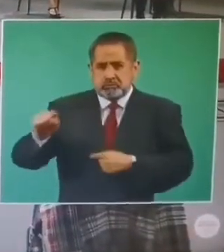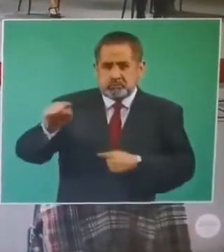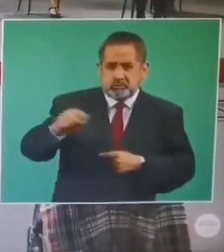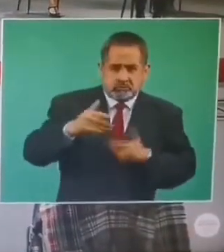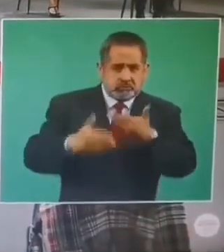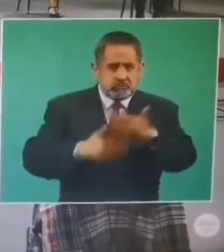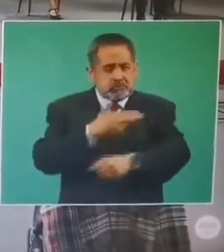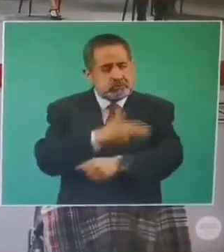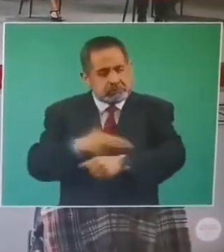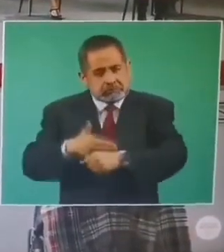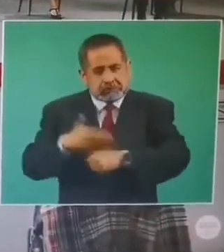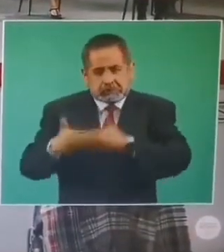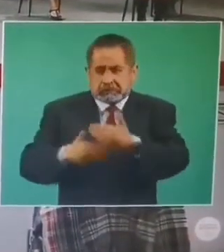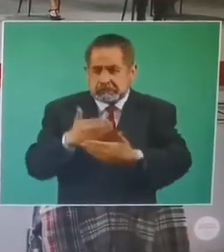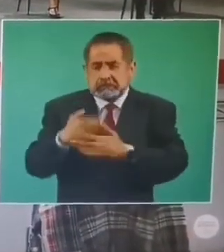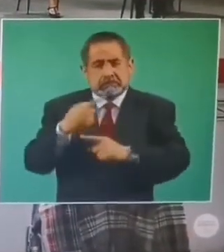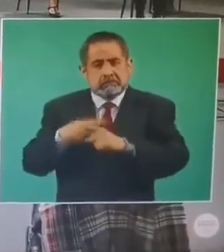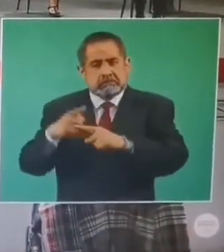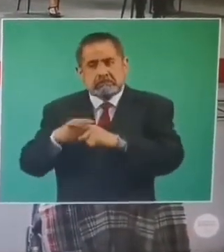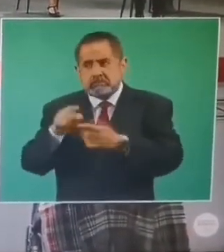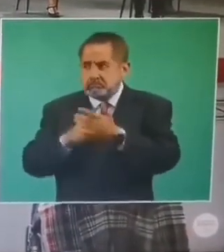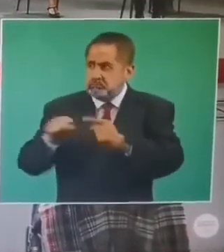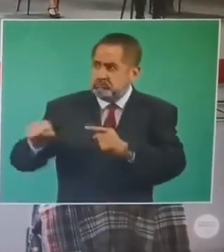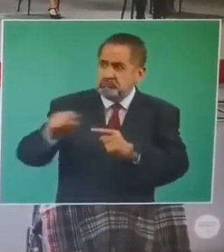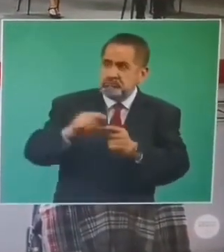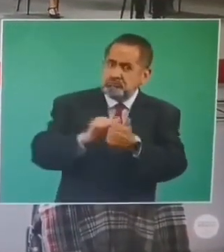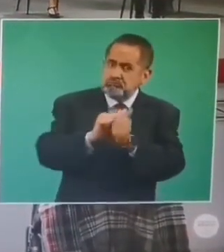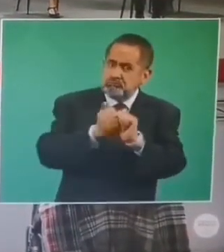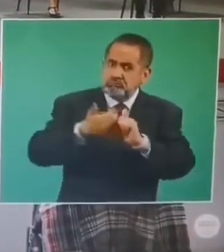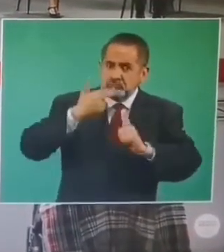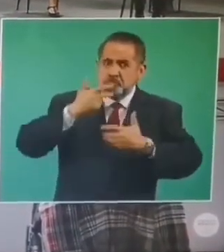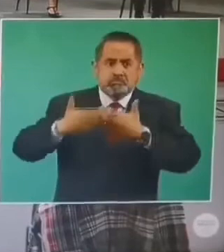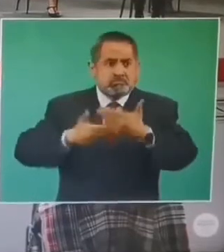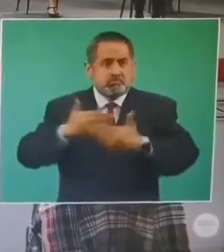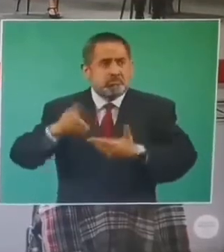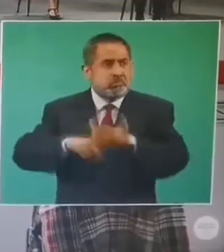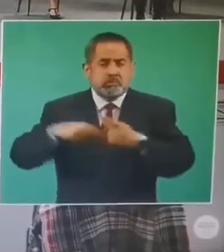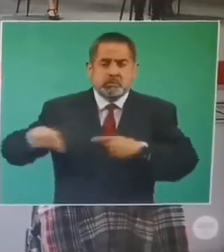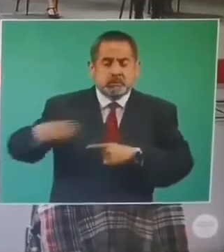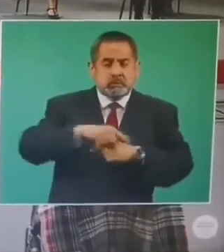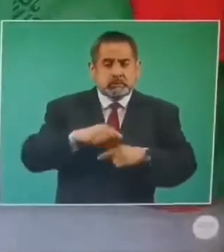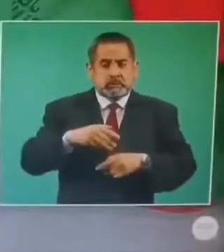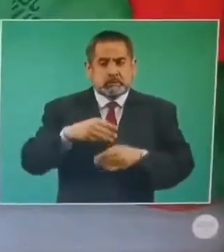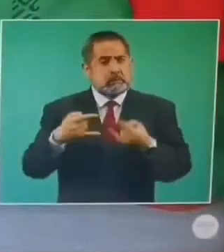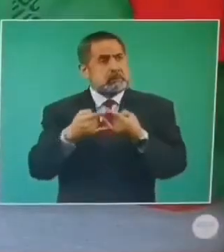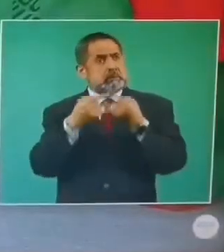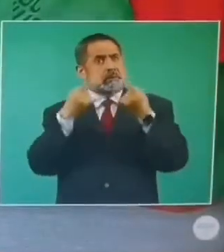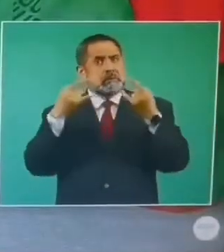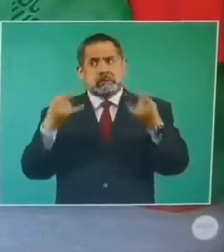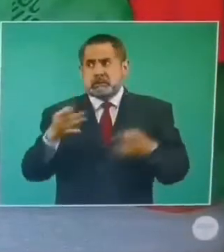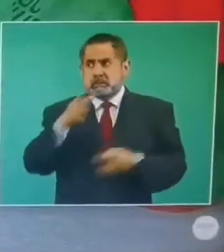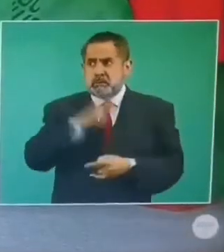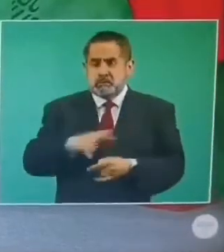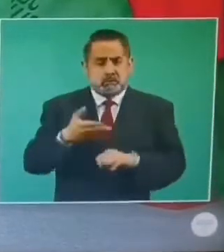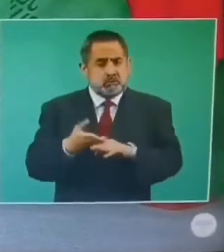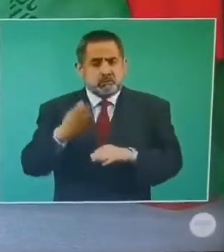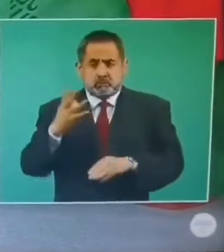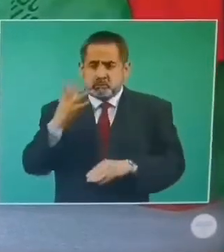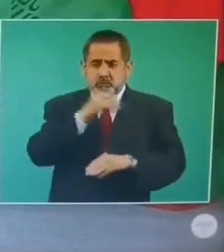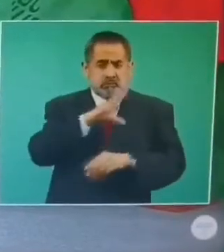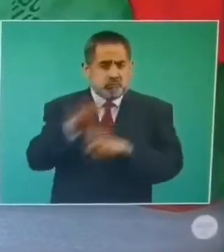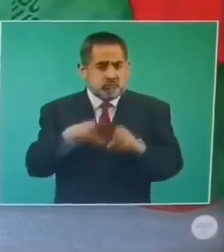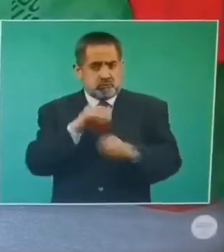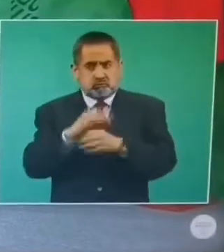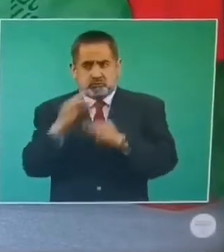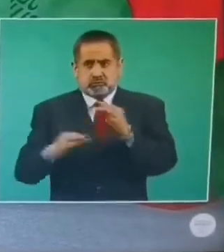un proceso ya en diferentes niveles de evolución, porque son monumentos históricos muy, muy complejos.